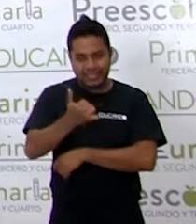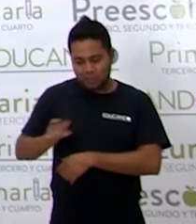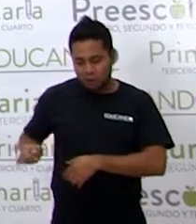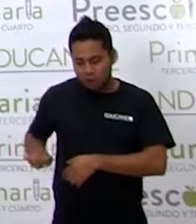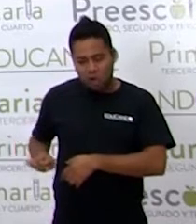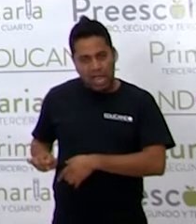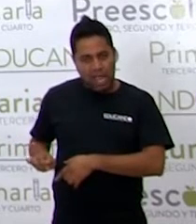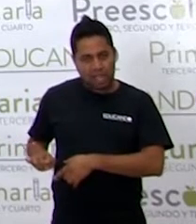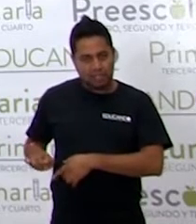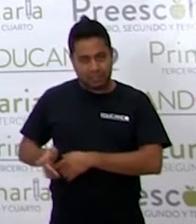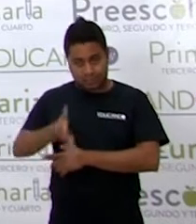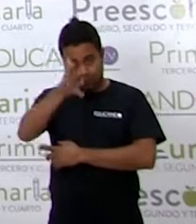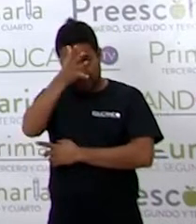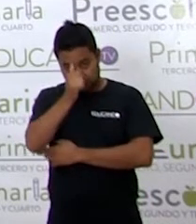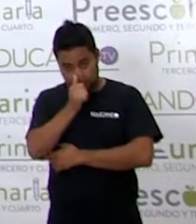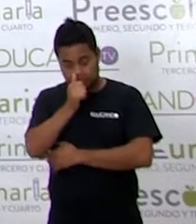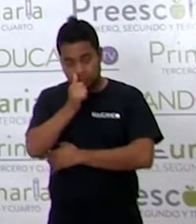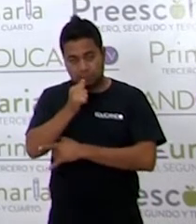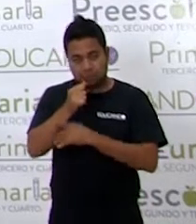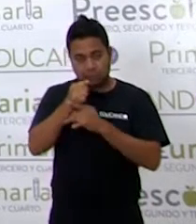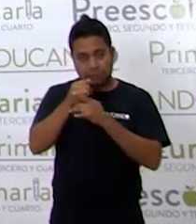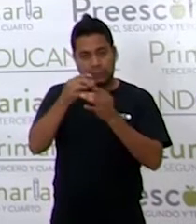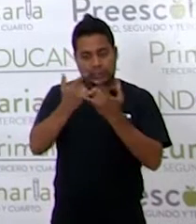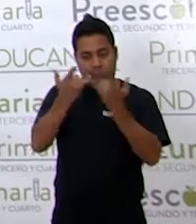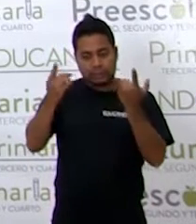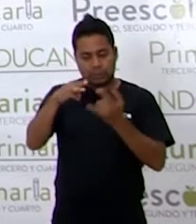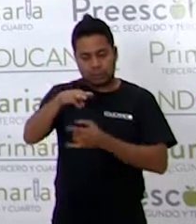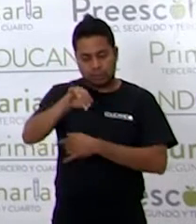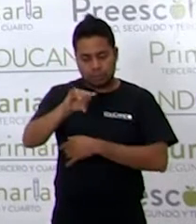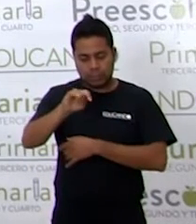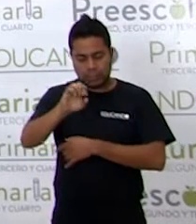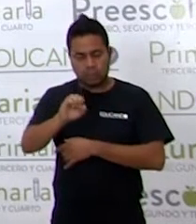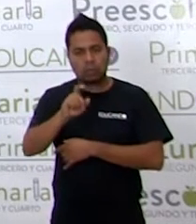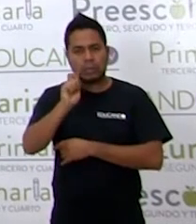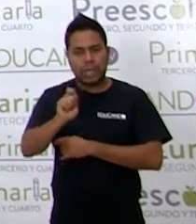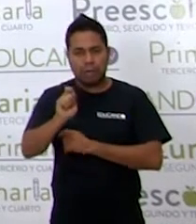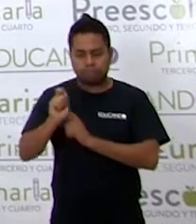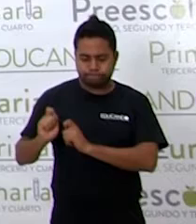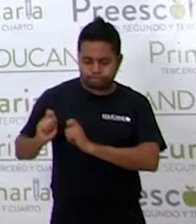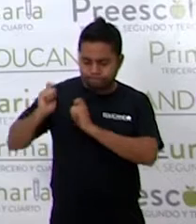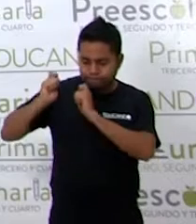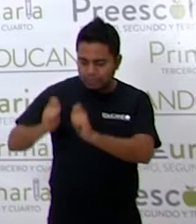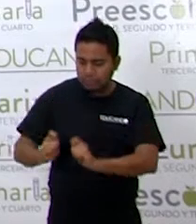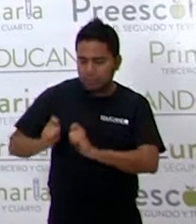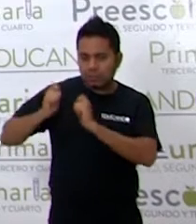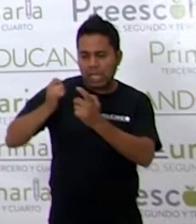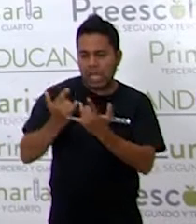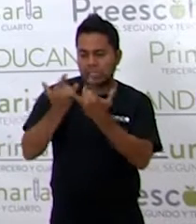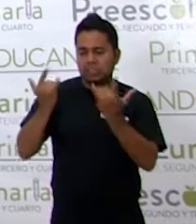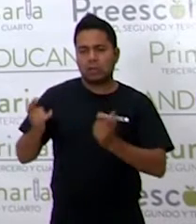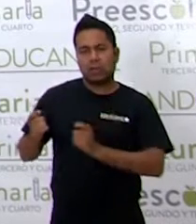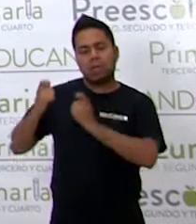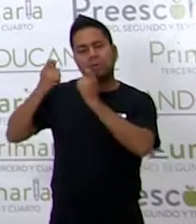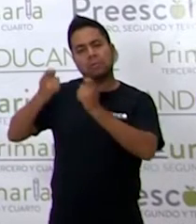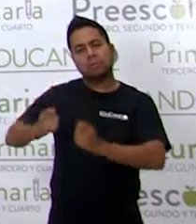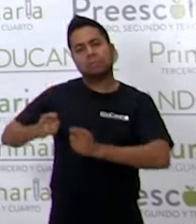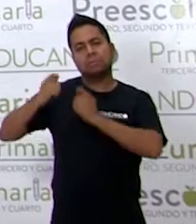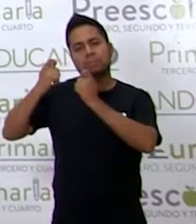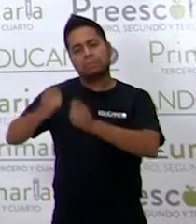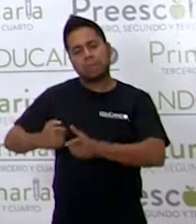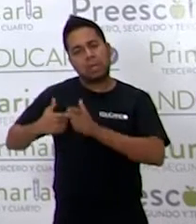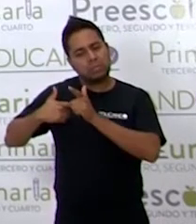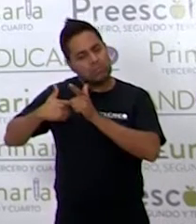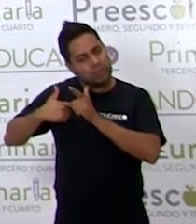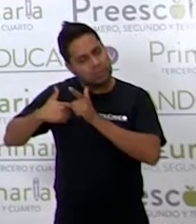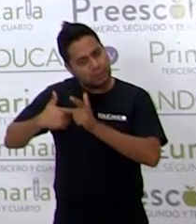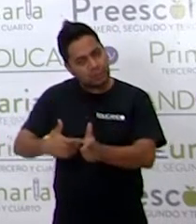Recuerda que los mitos son relatos tradicionales y que se transmiten de generación